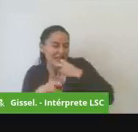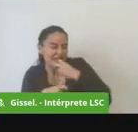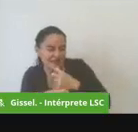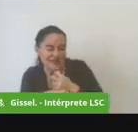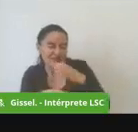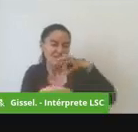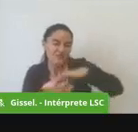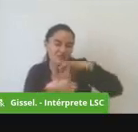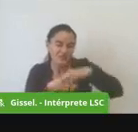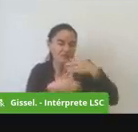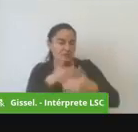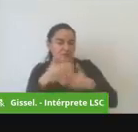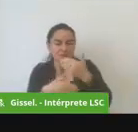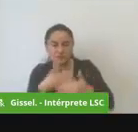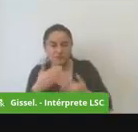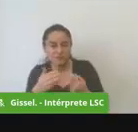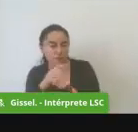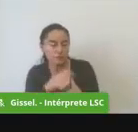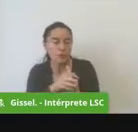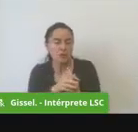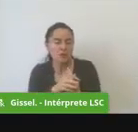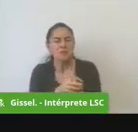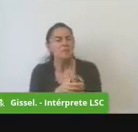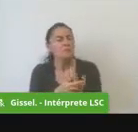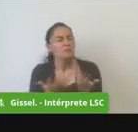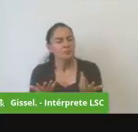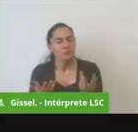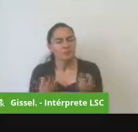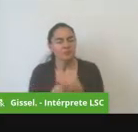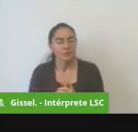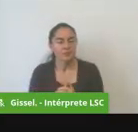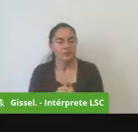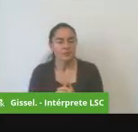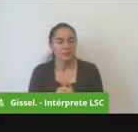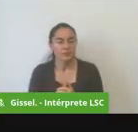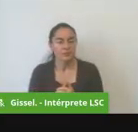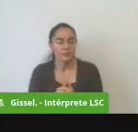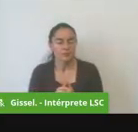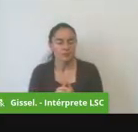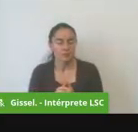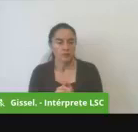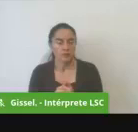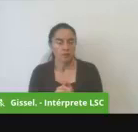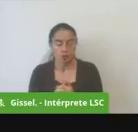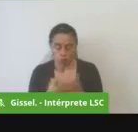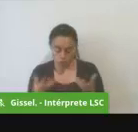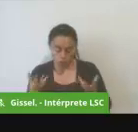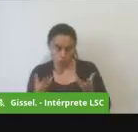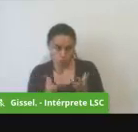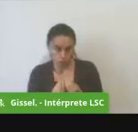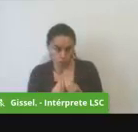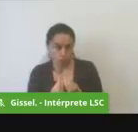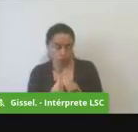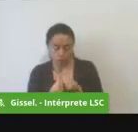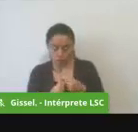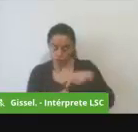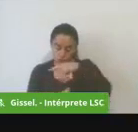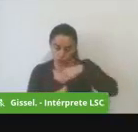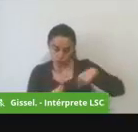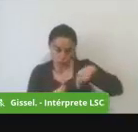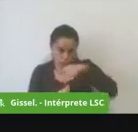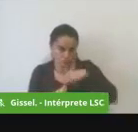y pues para esto es que nosotros estaremos orientando y adelantando en